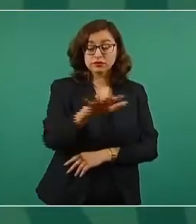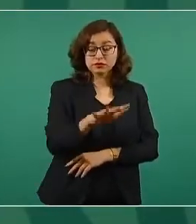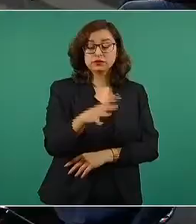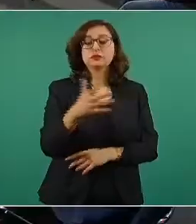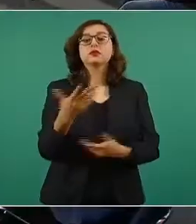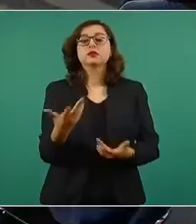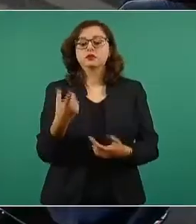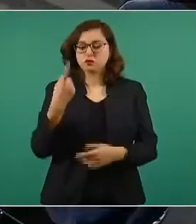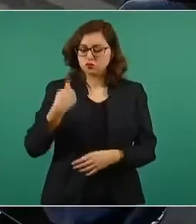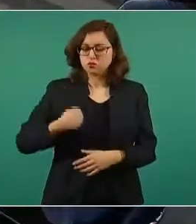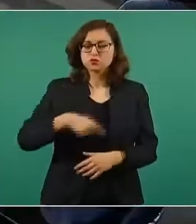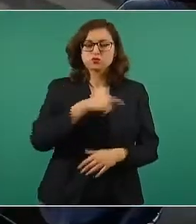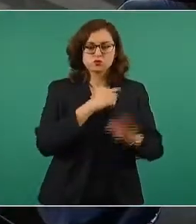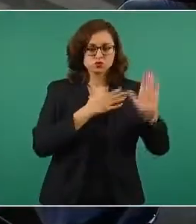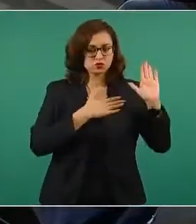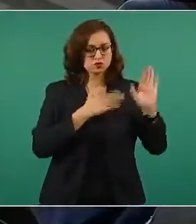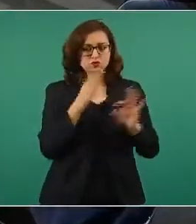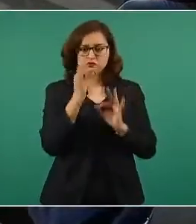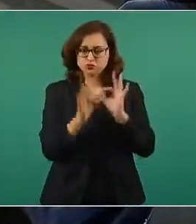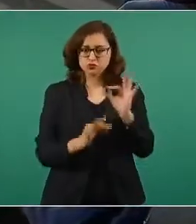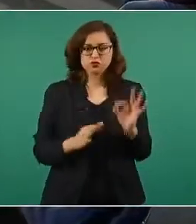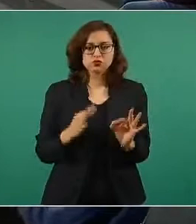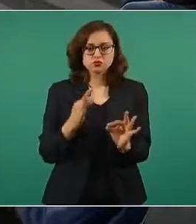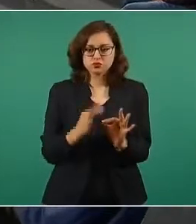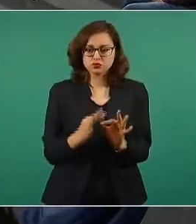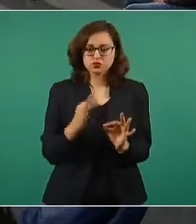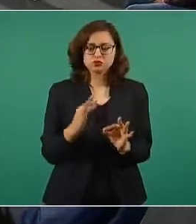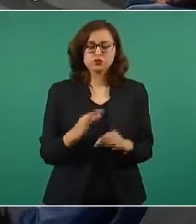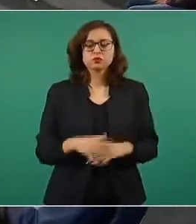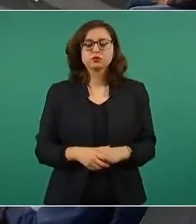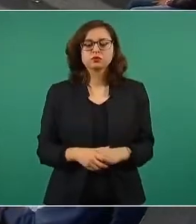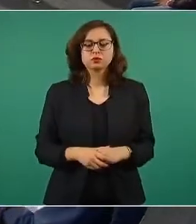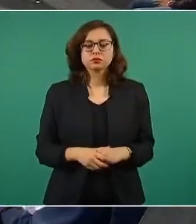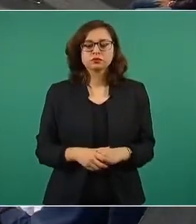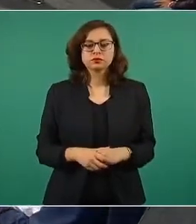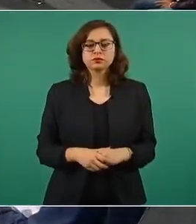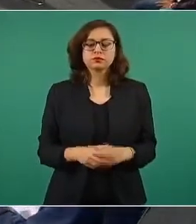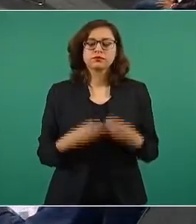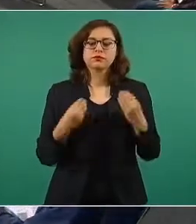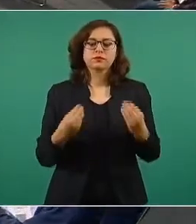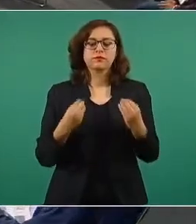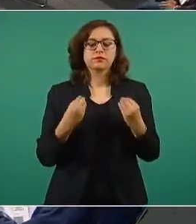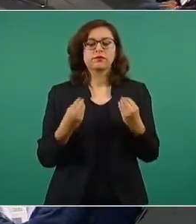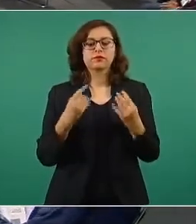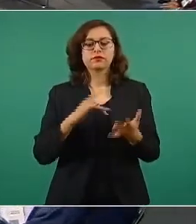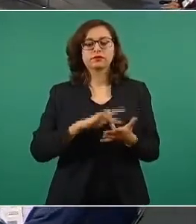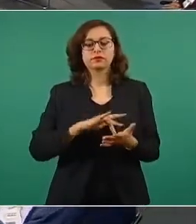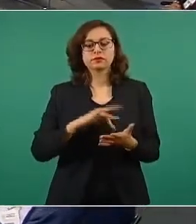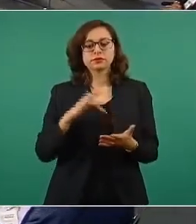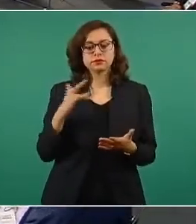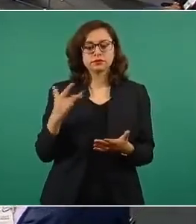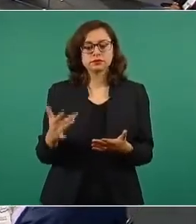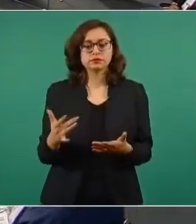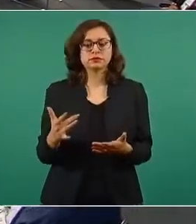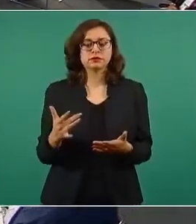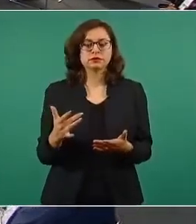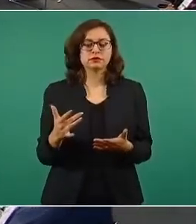todos nuestros compromisos y que les agradecemos mucho, porque